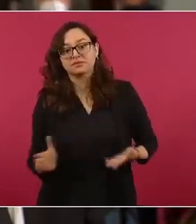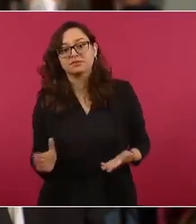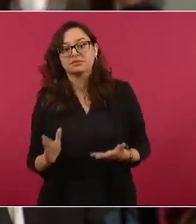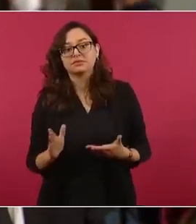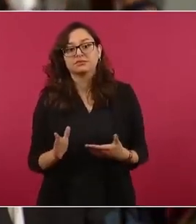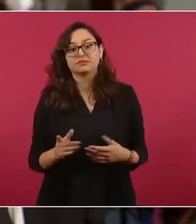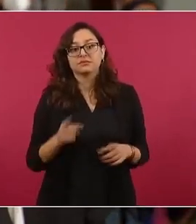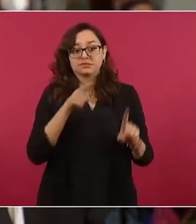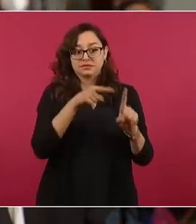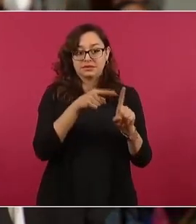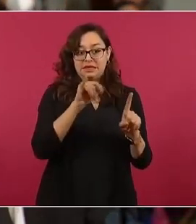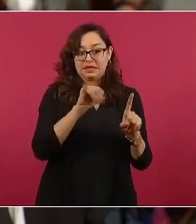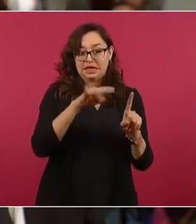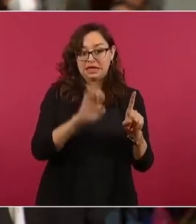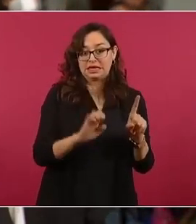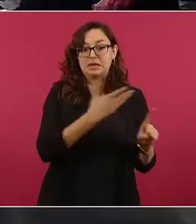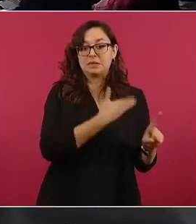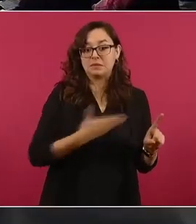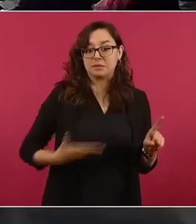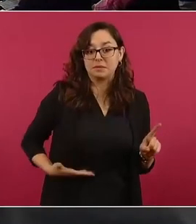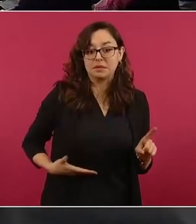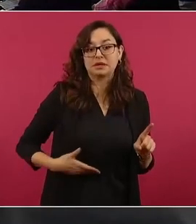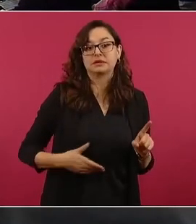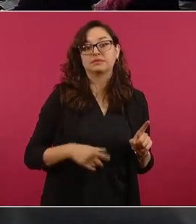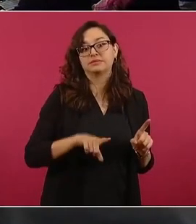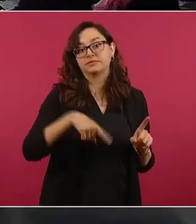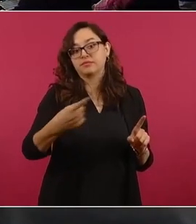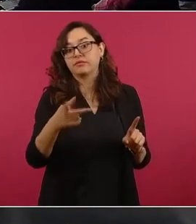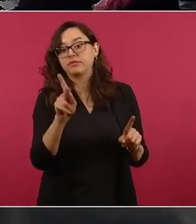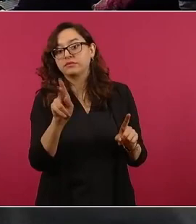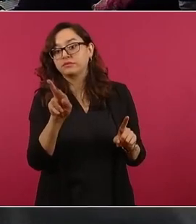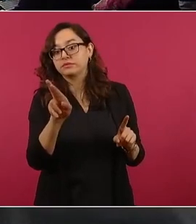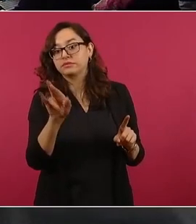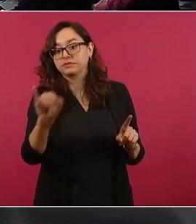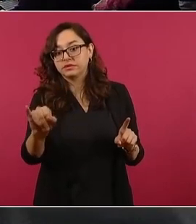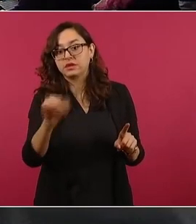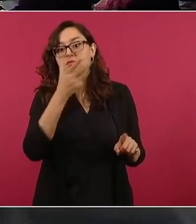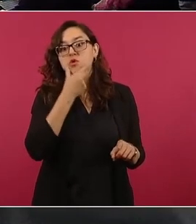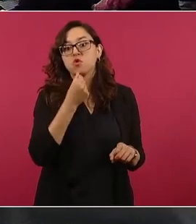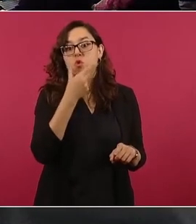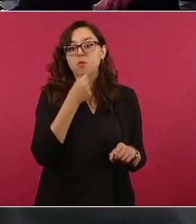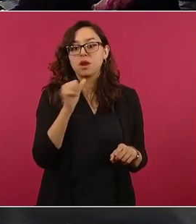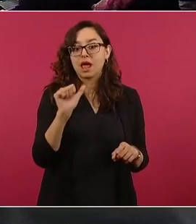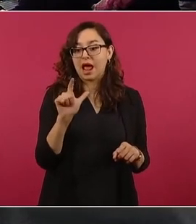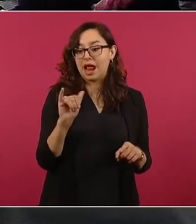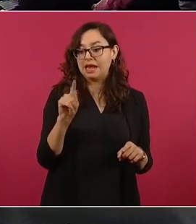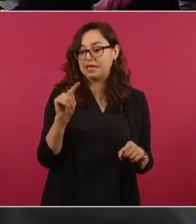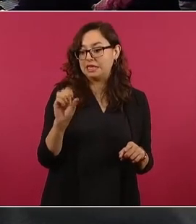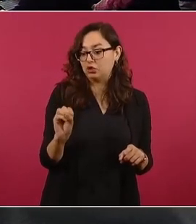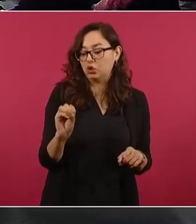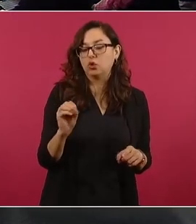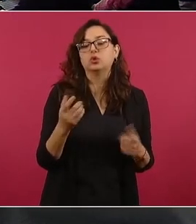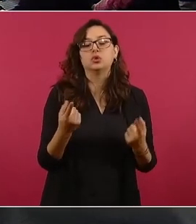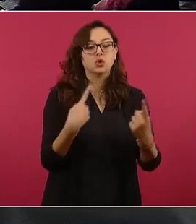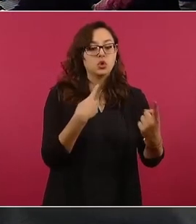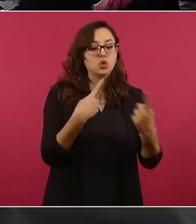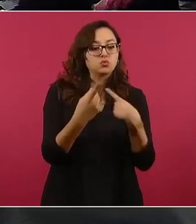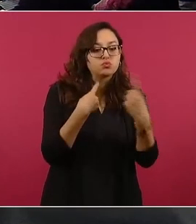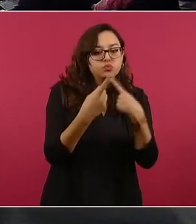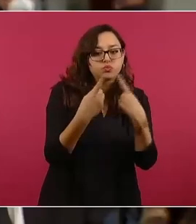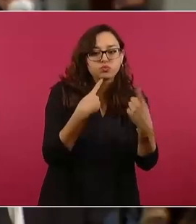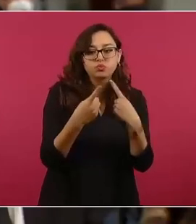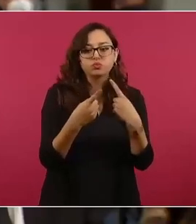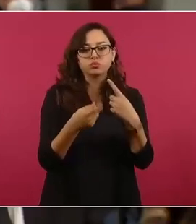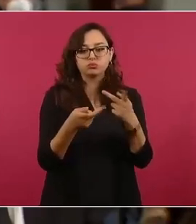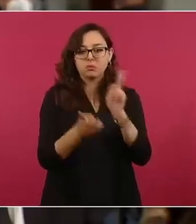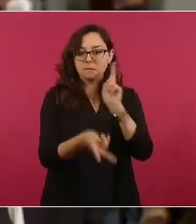el presidente del INE y el presidente del PRI, Adelito Moreno y Lorenzo Córdoba, el día de ayer, en donde